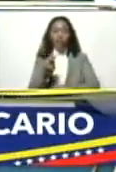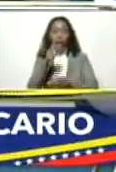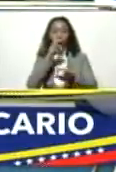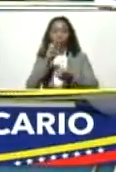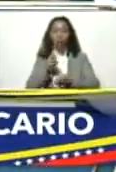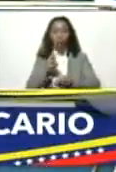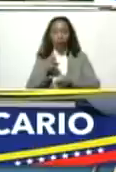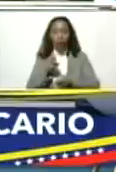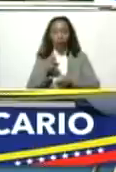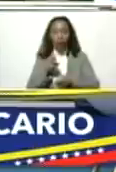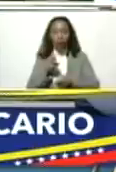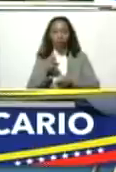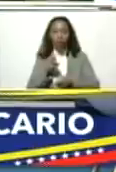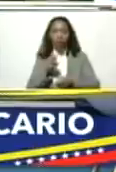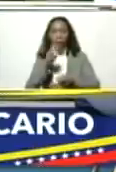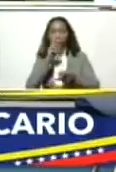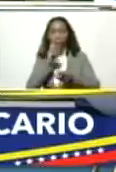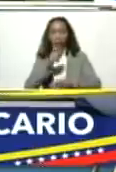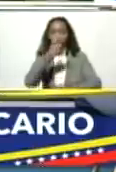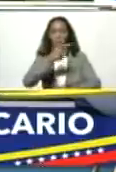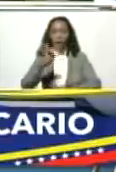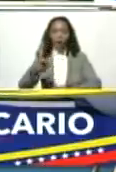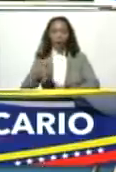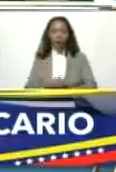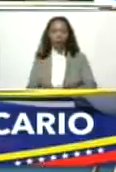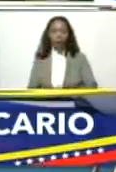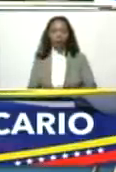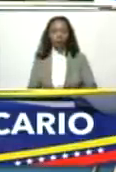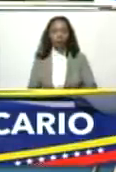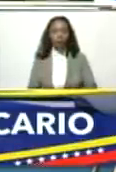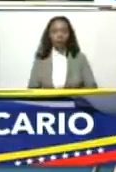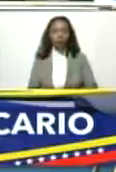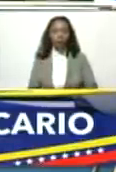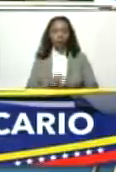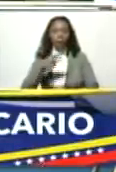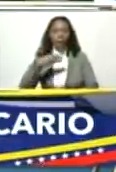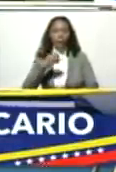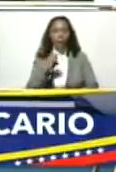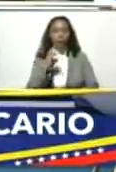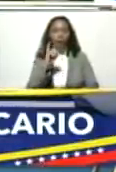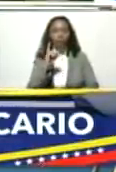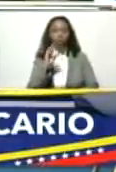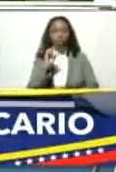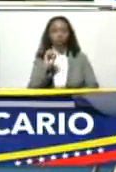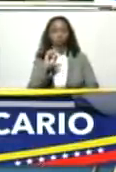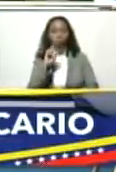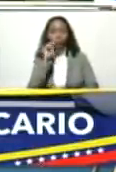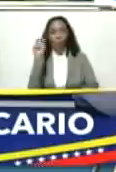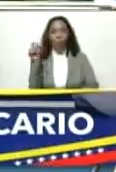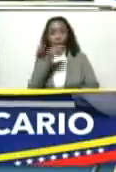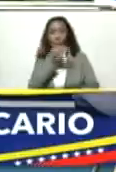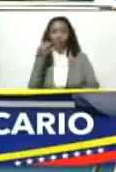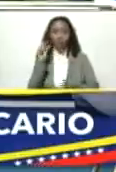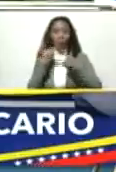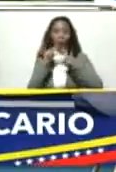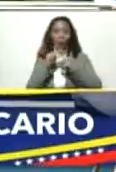Banjente Pedro Rojas en sus extraordinarias palabras